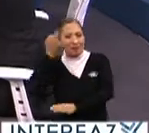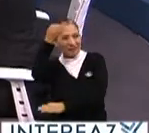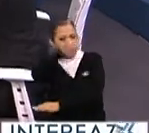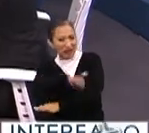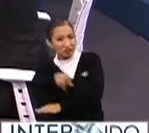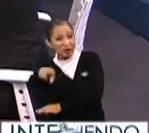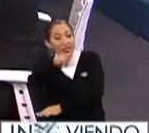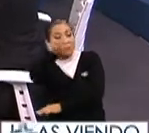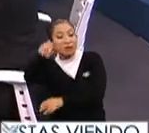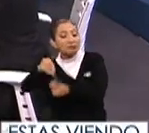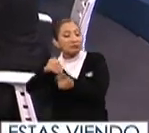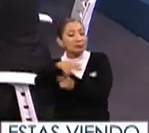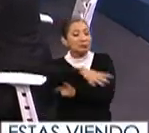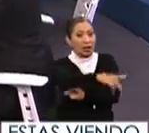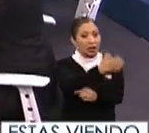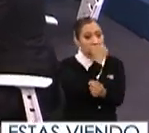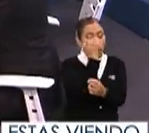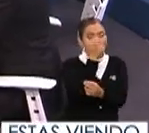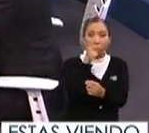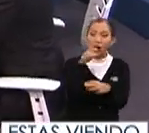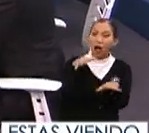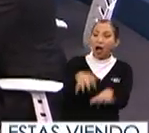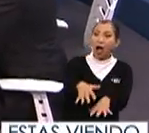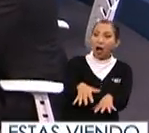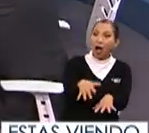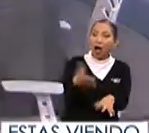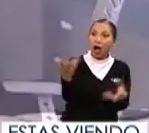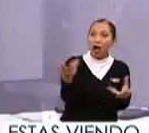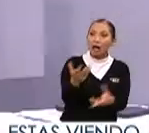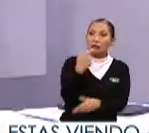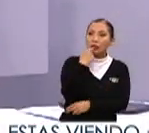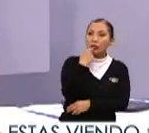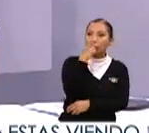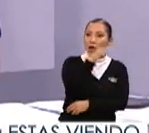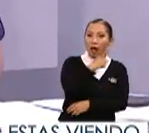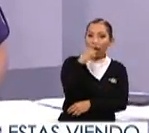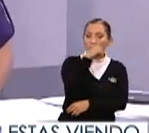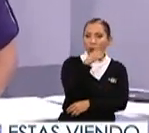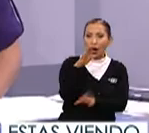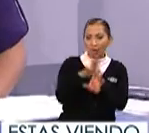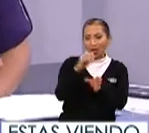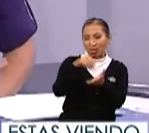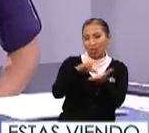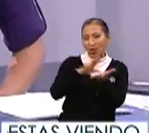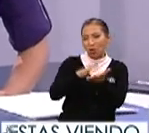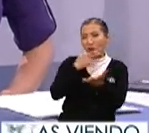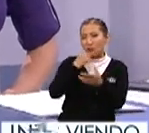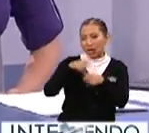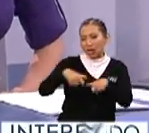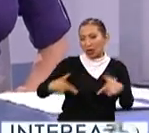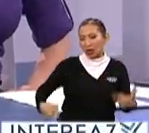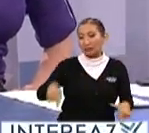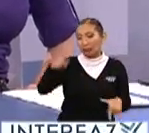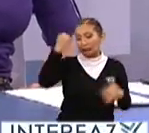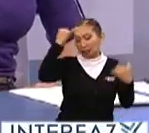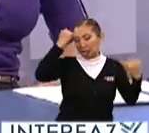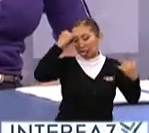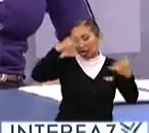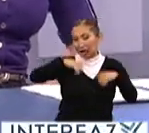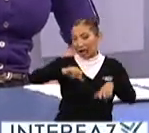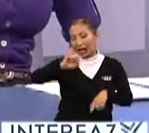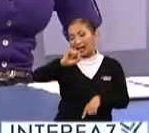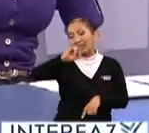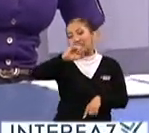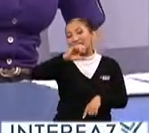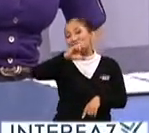tiene un impacto también académico porque se genera una lengua. Contrataron a lingüista que creó esta lengua, el Cicril,